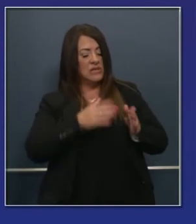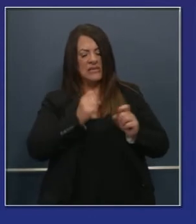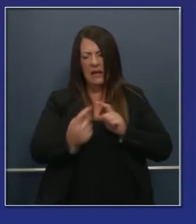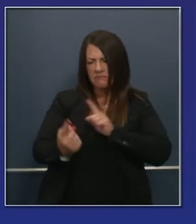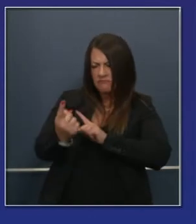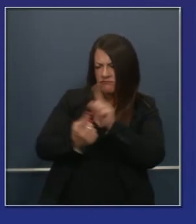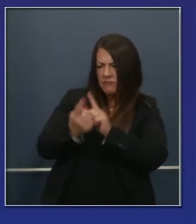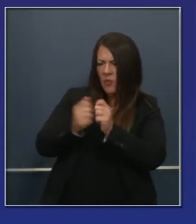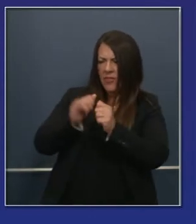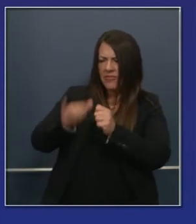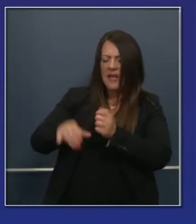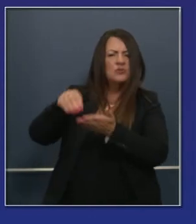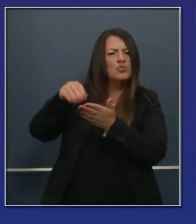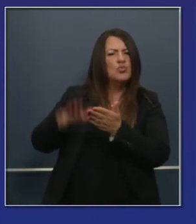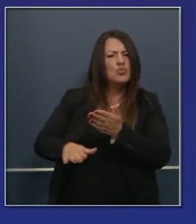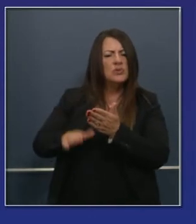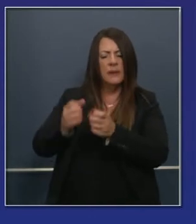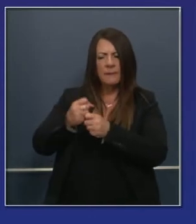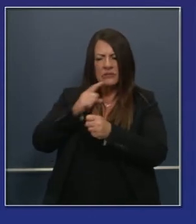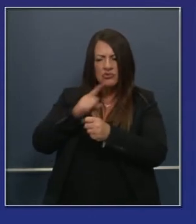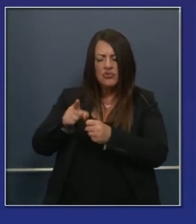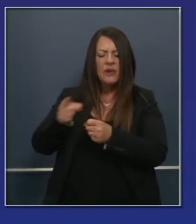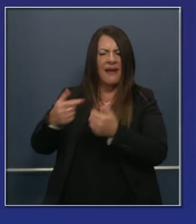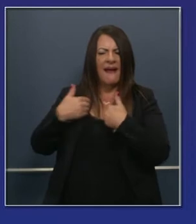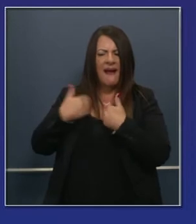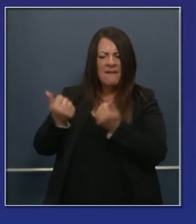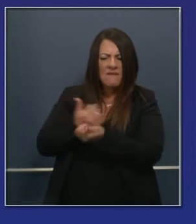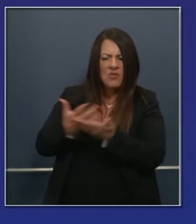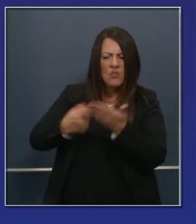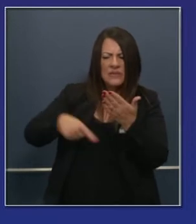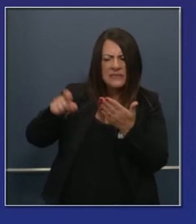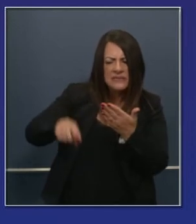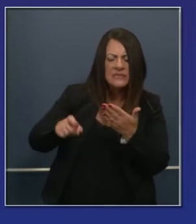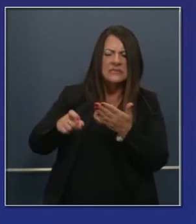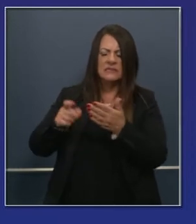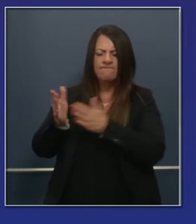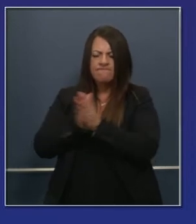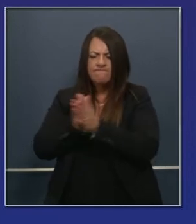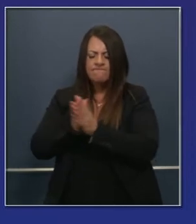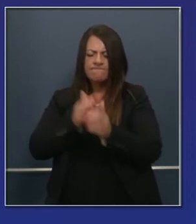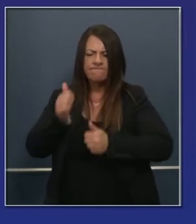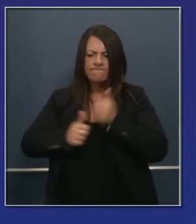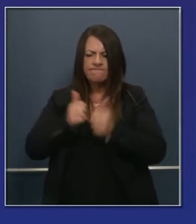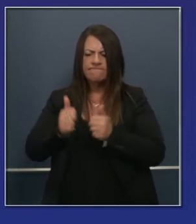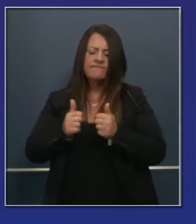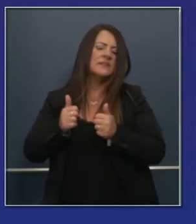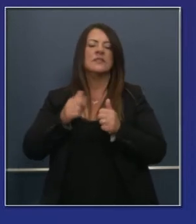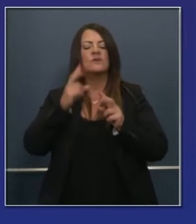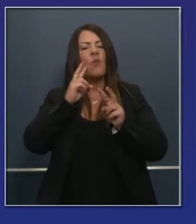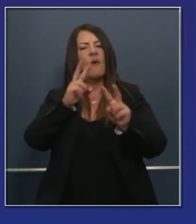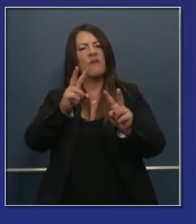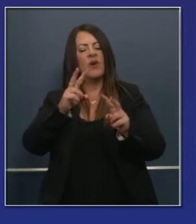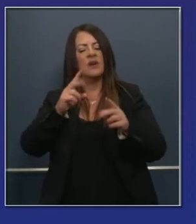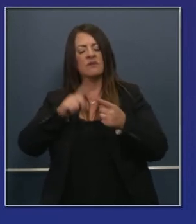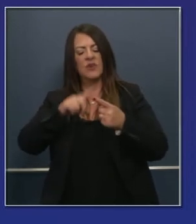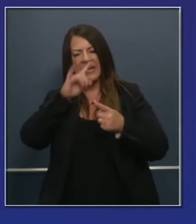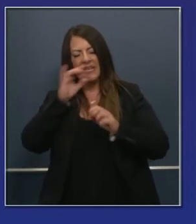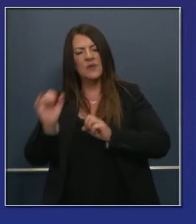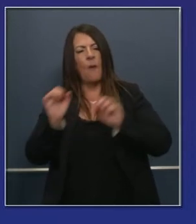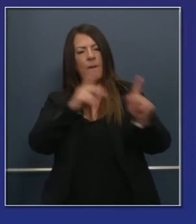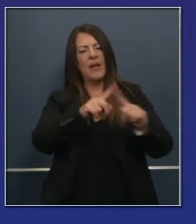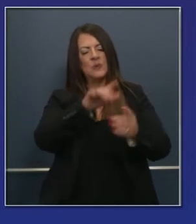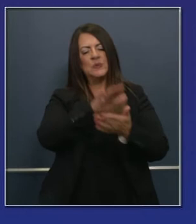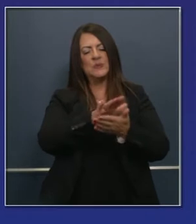estudiante y con los maestros de las aulas también. Y la disponibilidad, que todos quieren, las